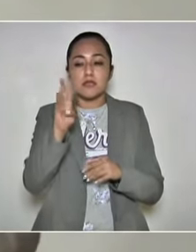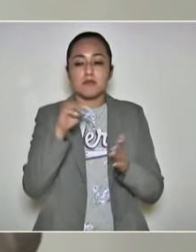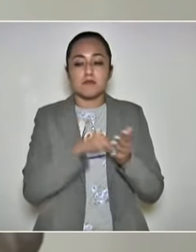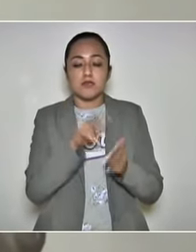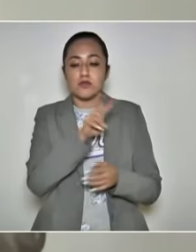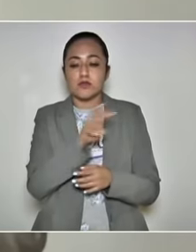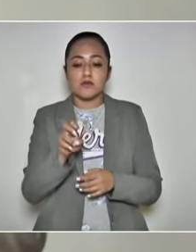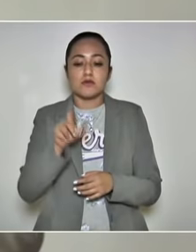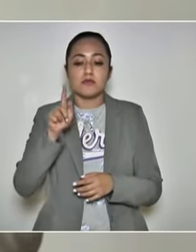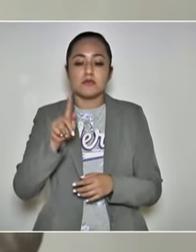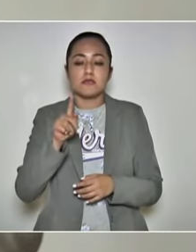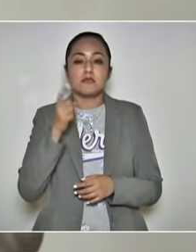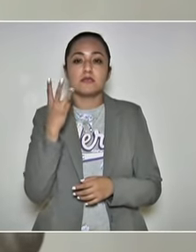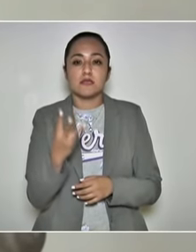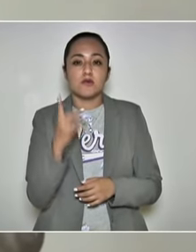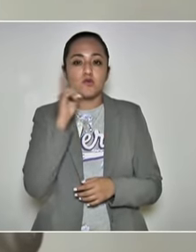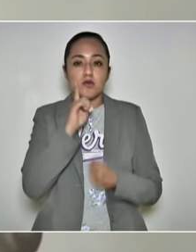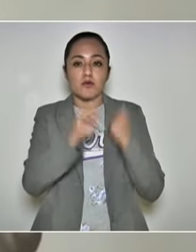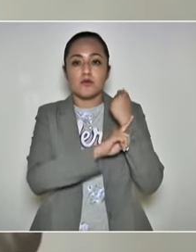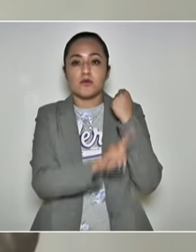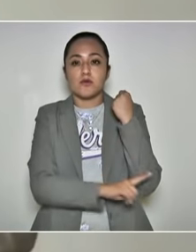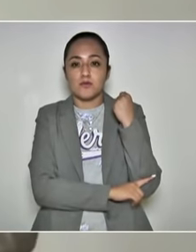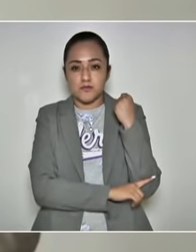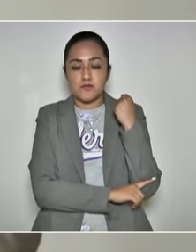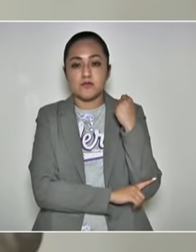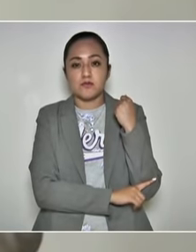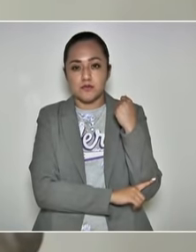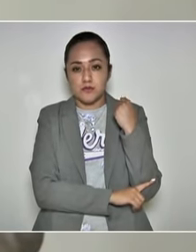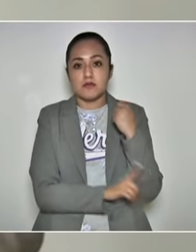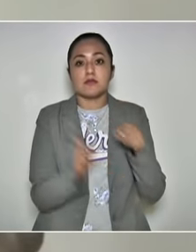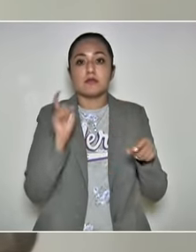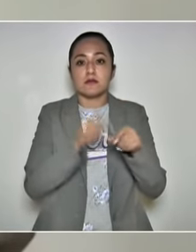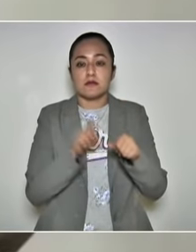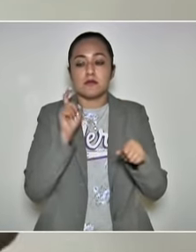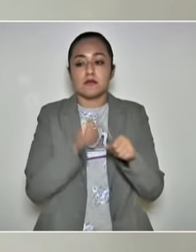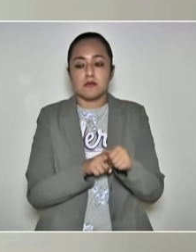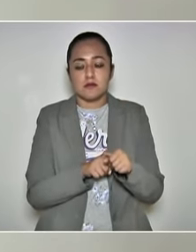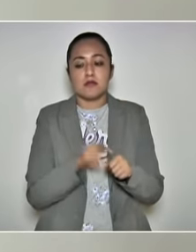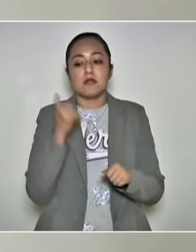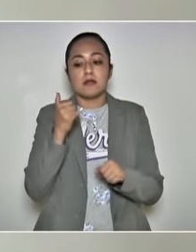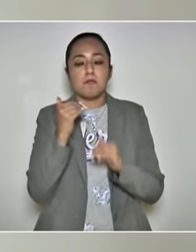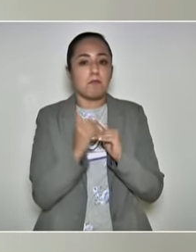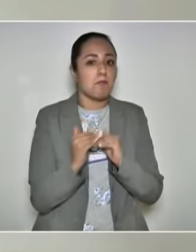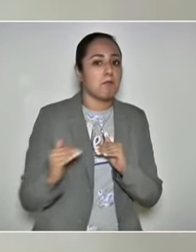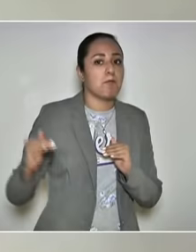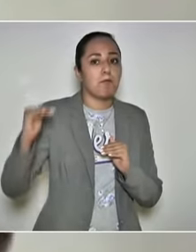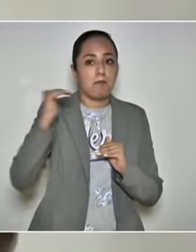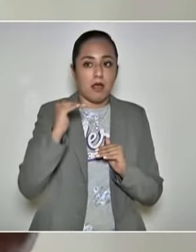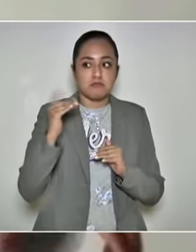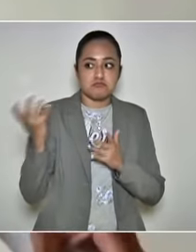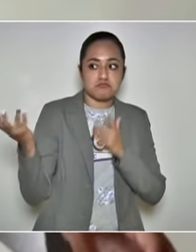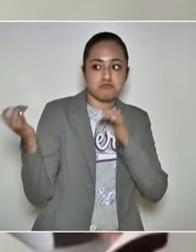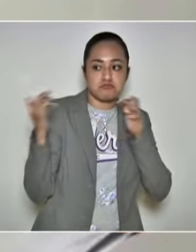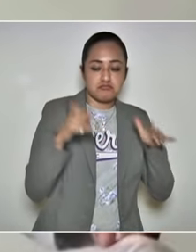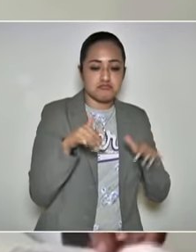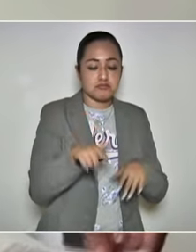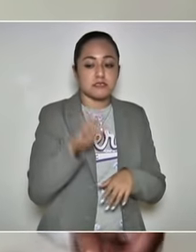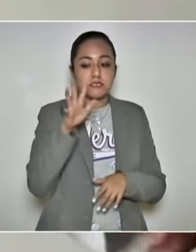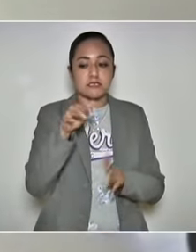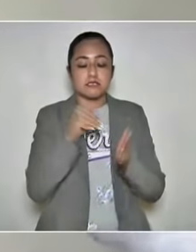.273 embarazadas registradas y se superó a 5